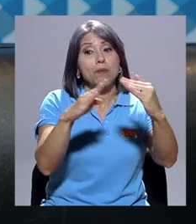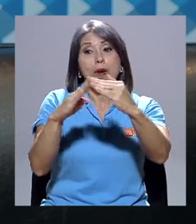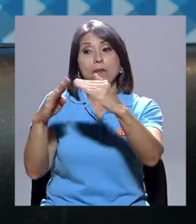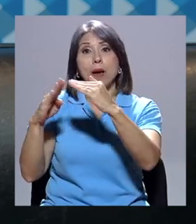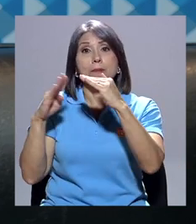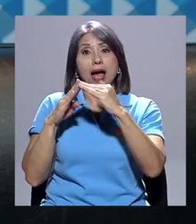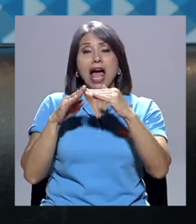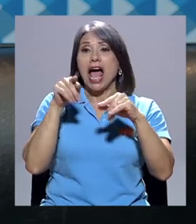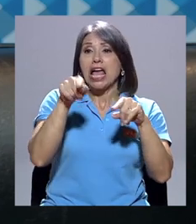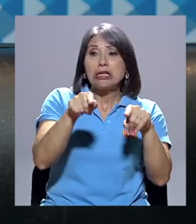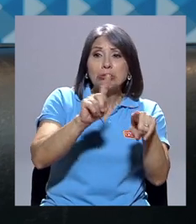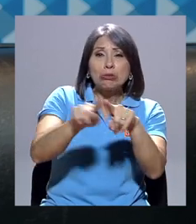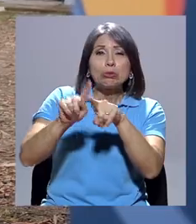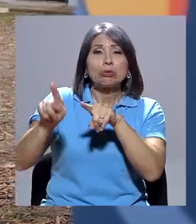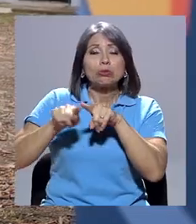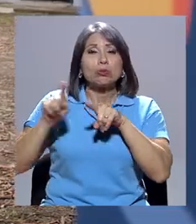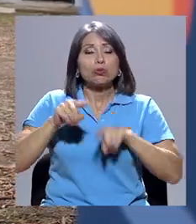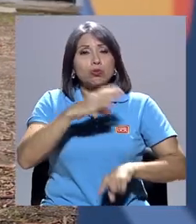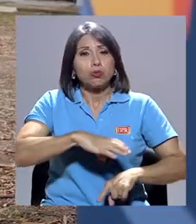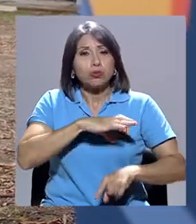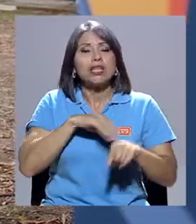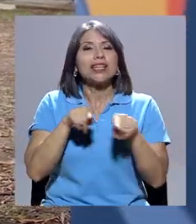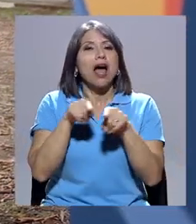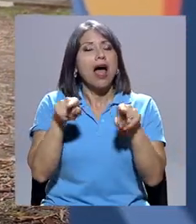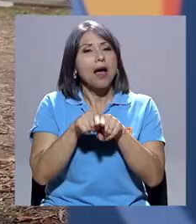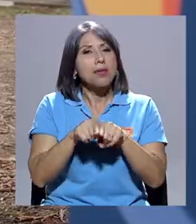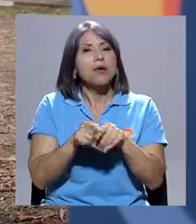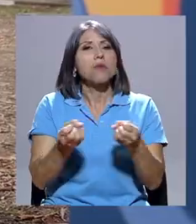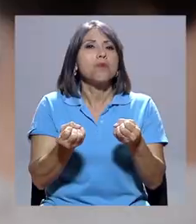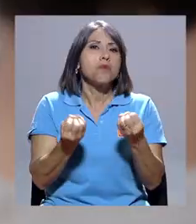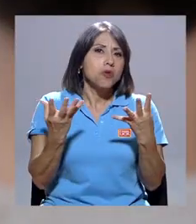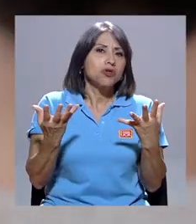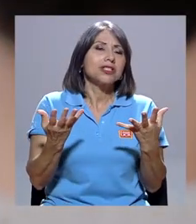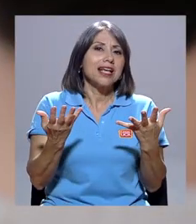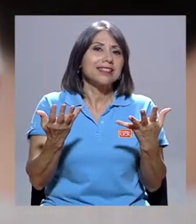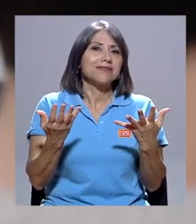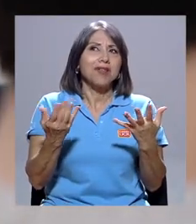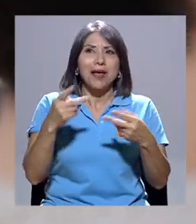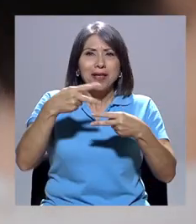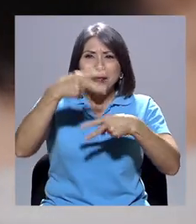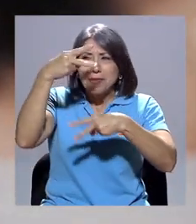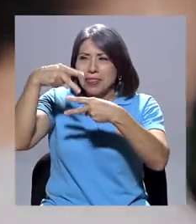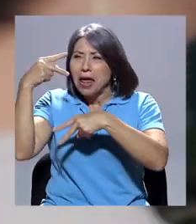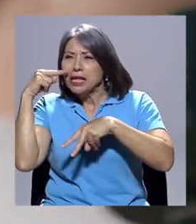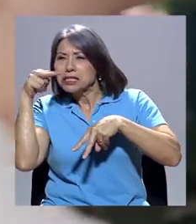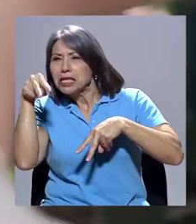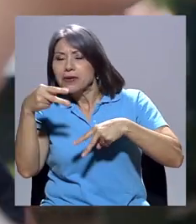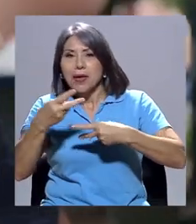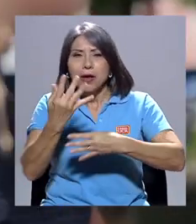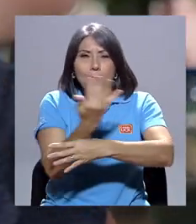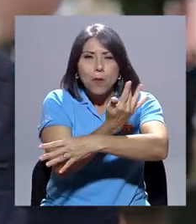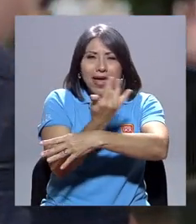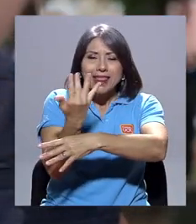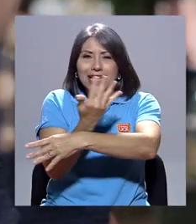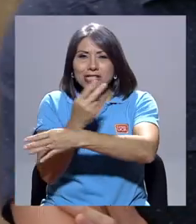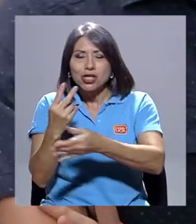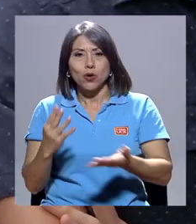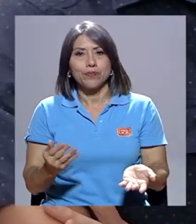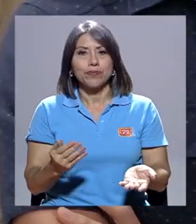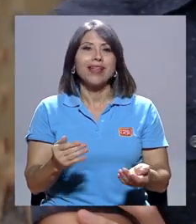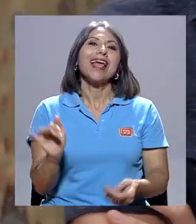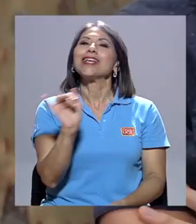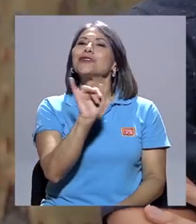en alto por ahí y también hay muchas, sobre todo en la parte de las ventanas, hay mucha vegetación. Es como una invitación,